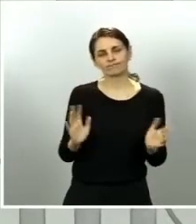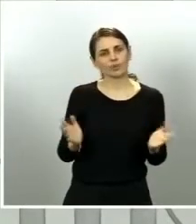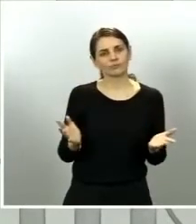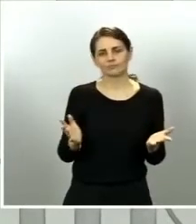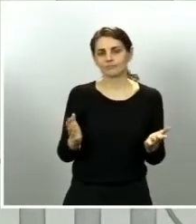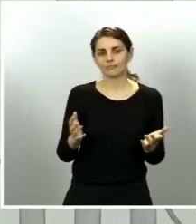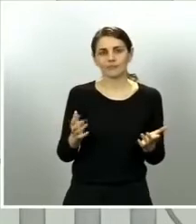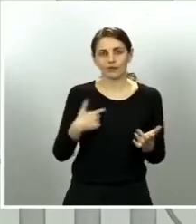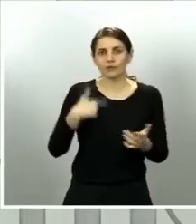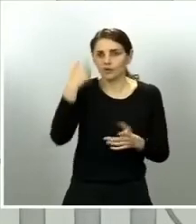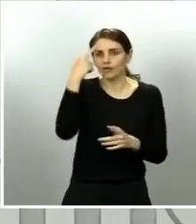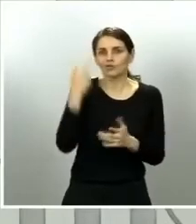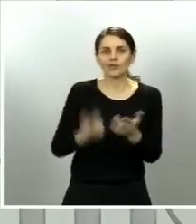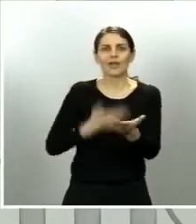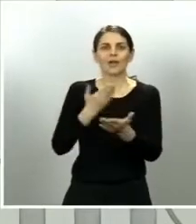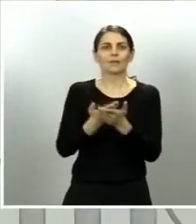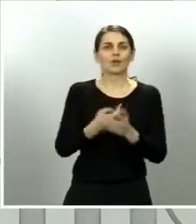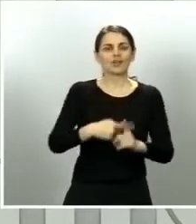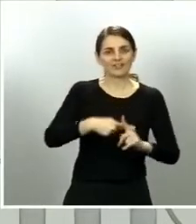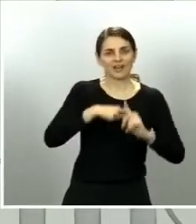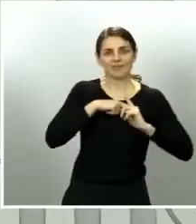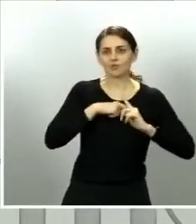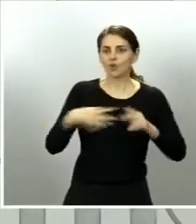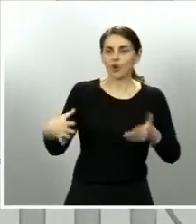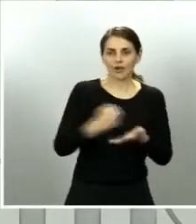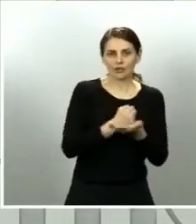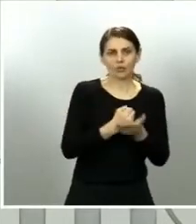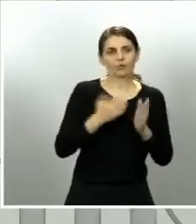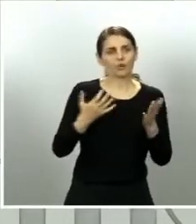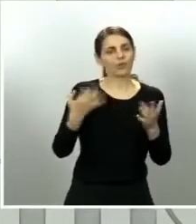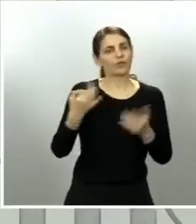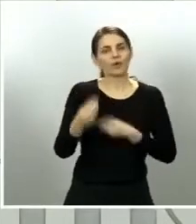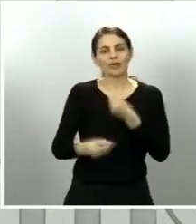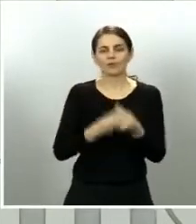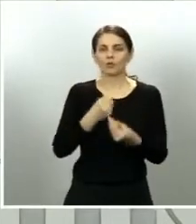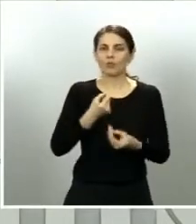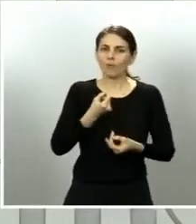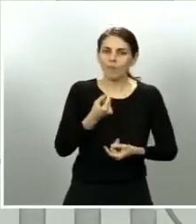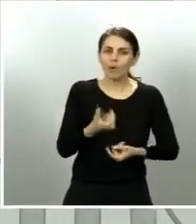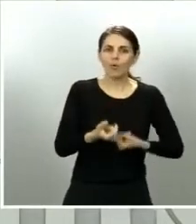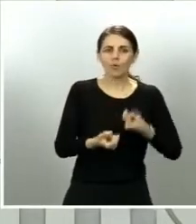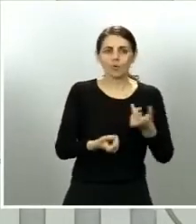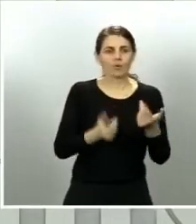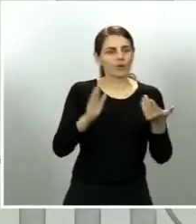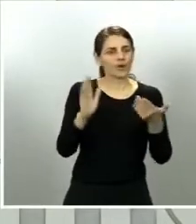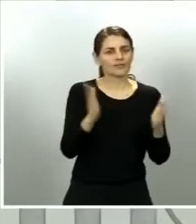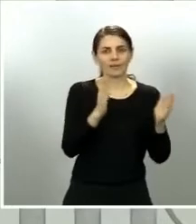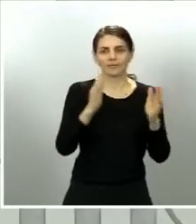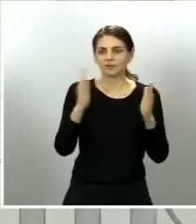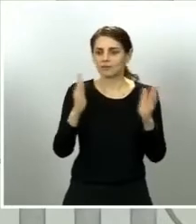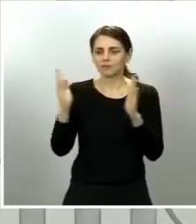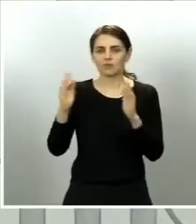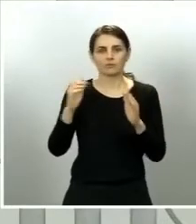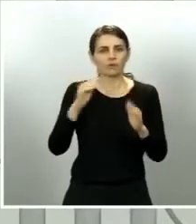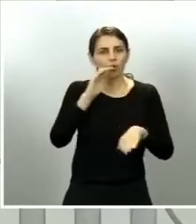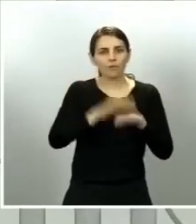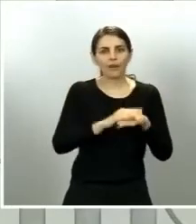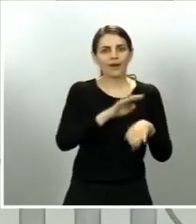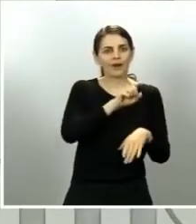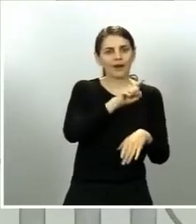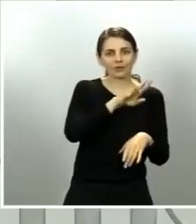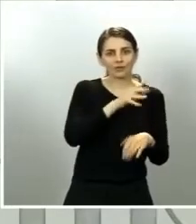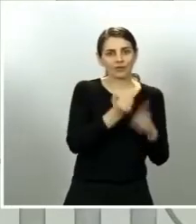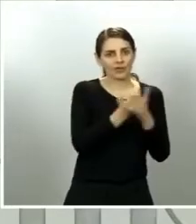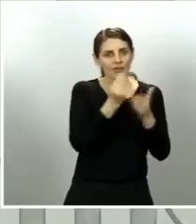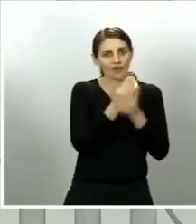sectores económicos a los españoles pero hay que hacerlo con gradualismo con mucha prudencia por etapas de 14 días para ir evaluando como estas